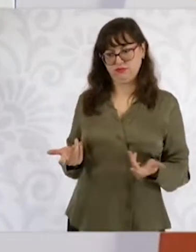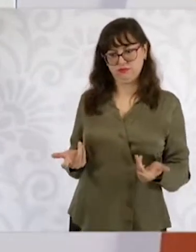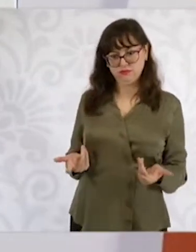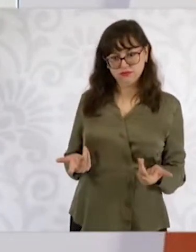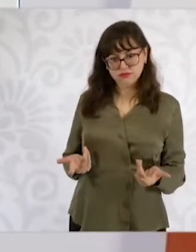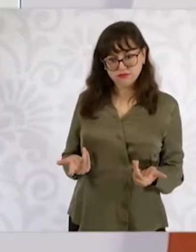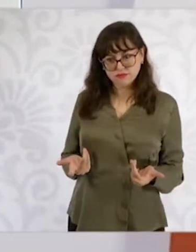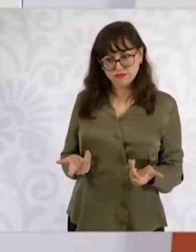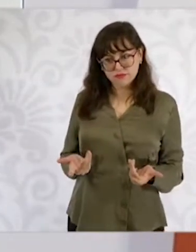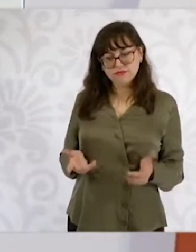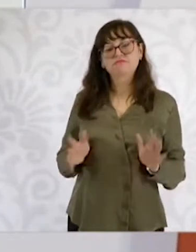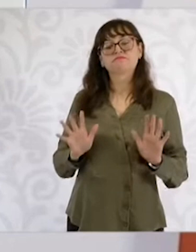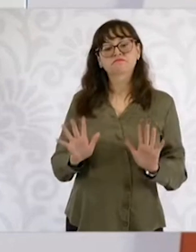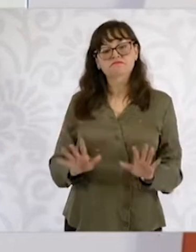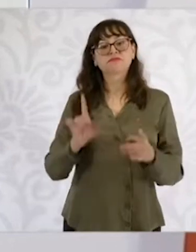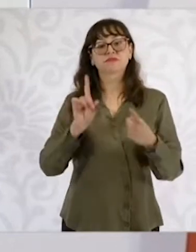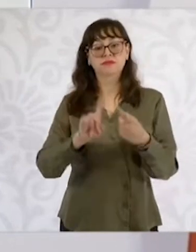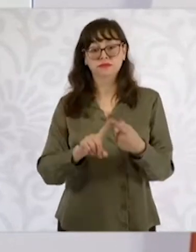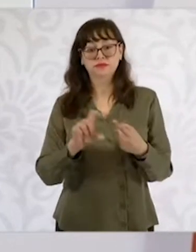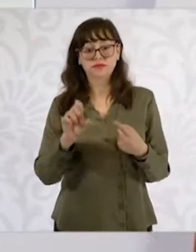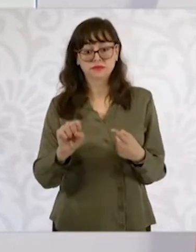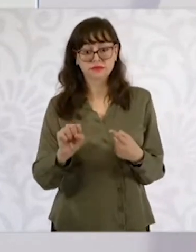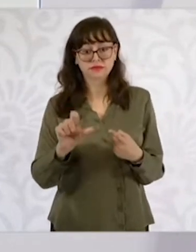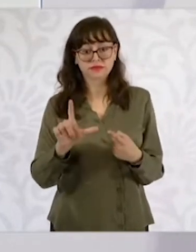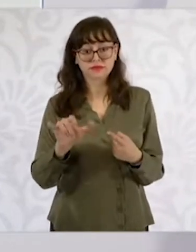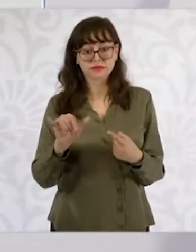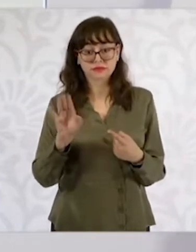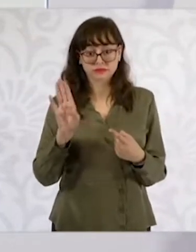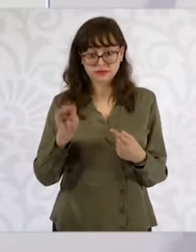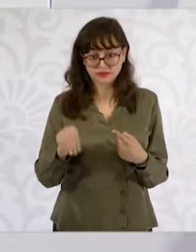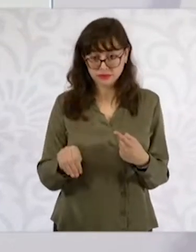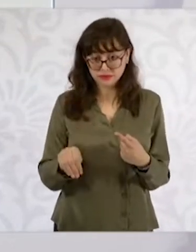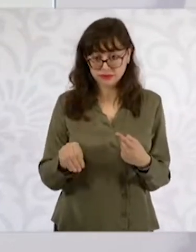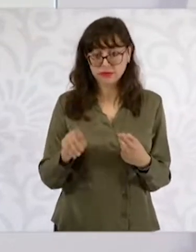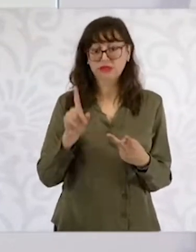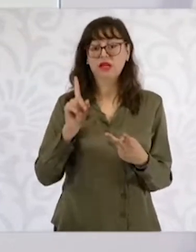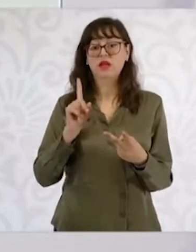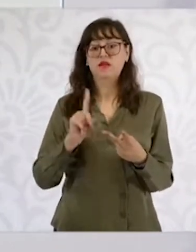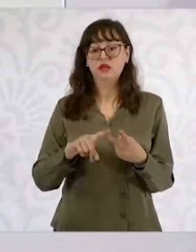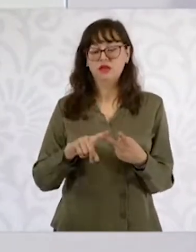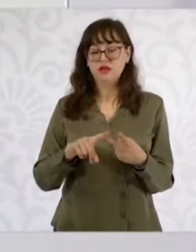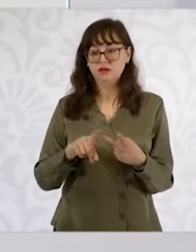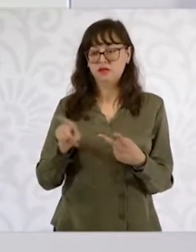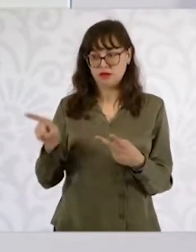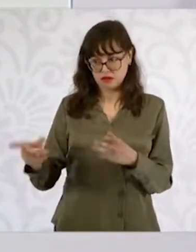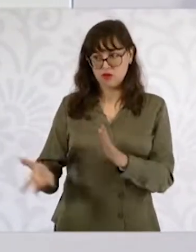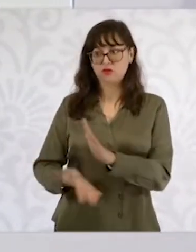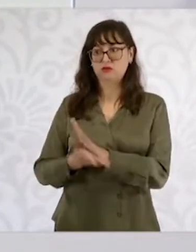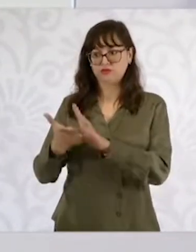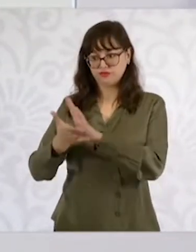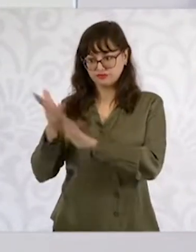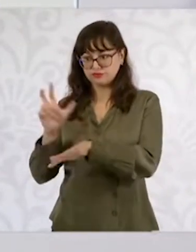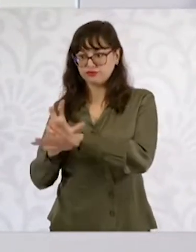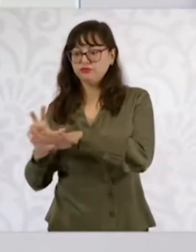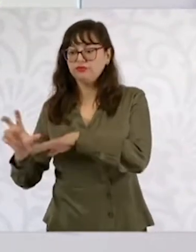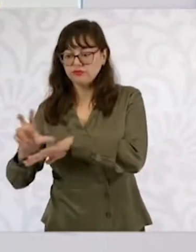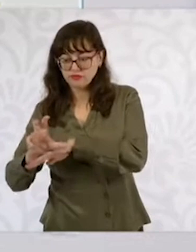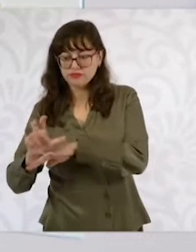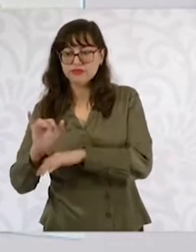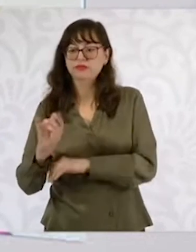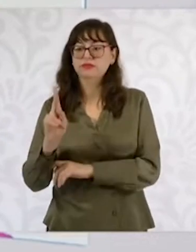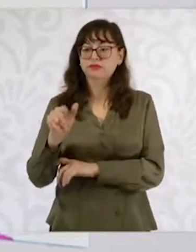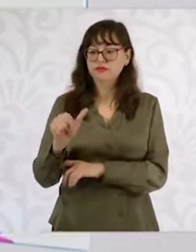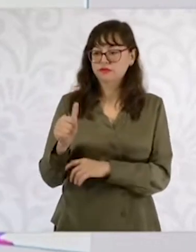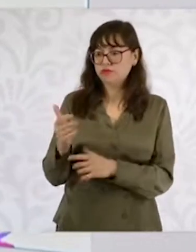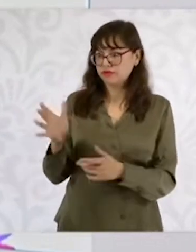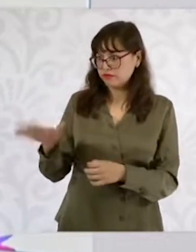cualquier problema que pueda surgir con el gobierno de Estados Unidos, dejando claro que el país tiene la capacidad para responder de manera firme y digna. Estoy convencida de